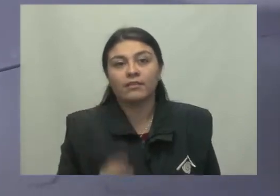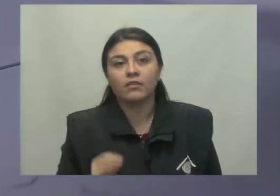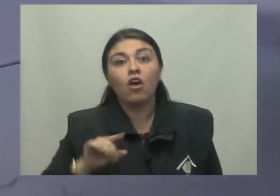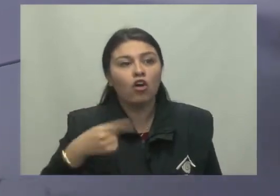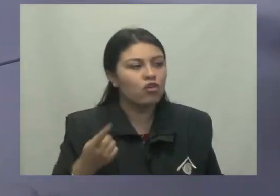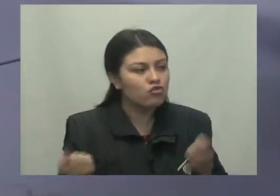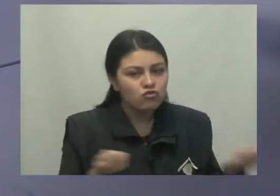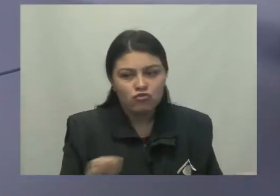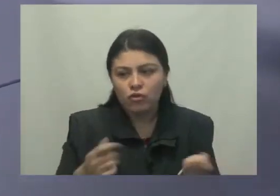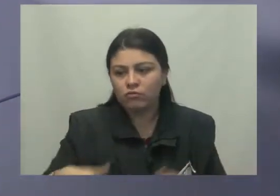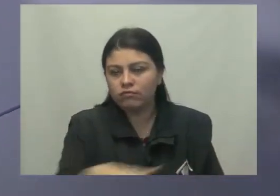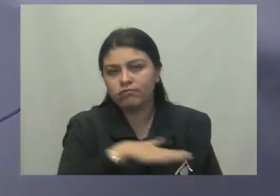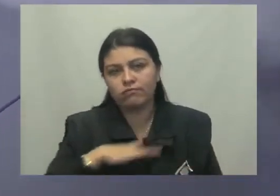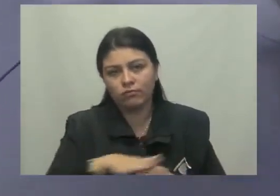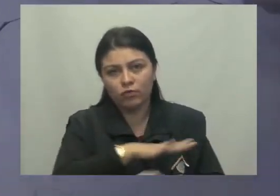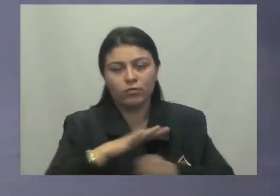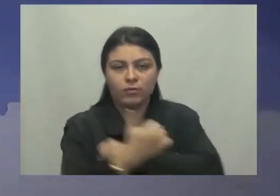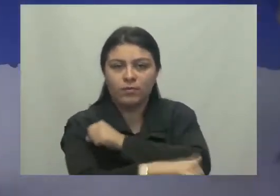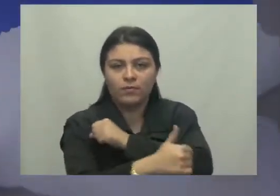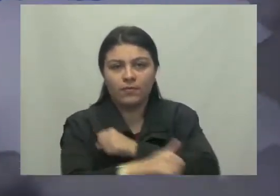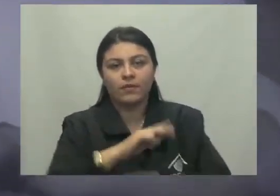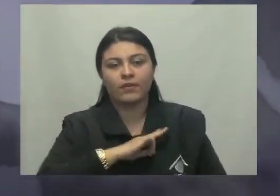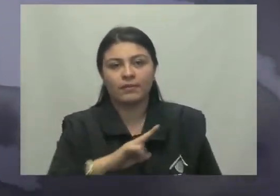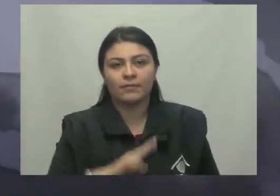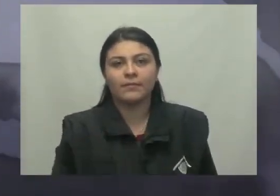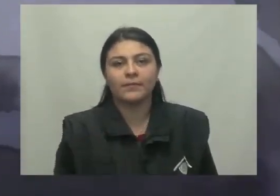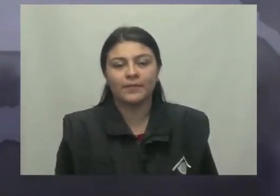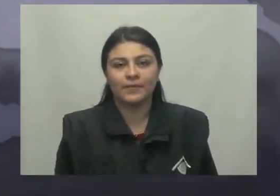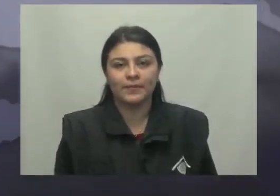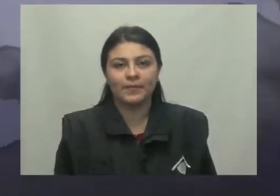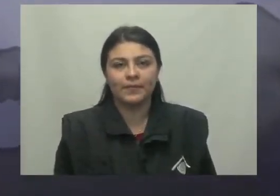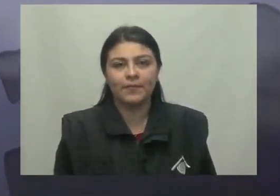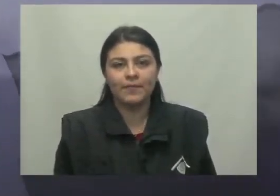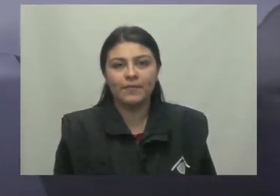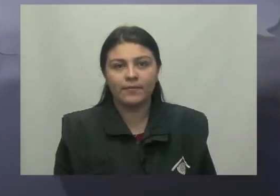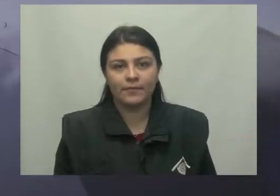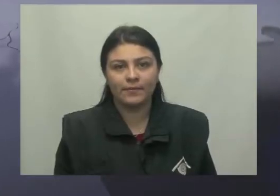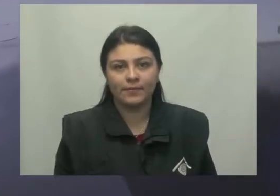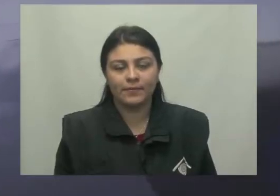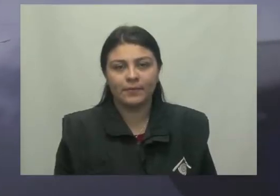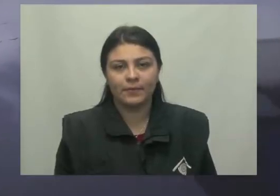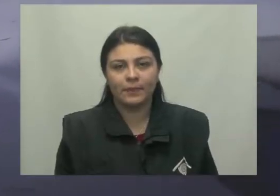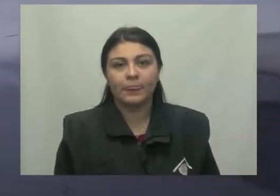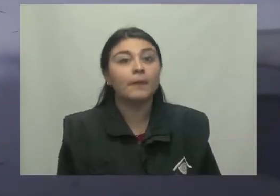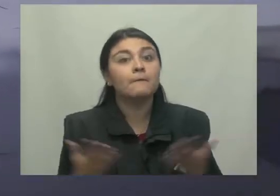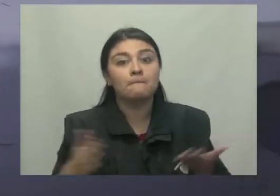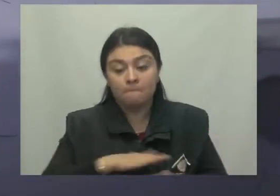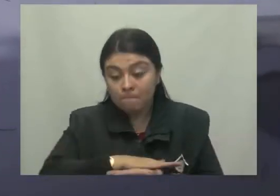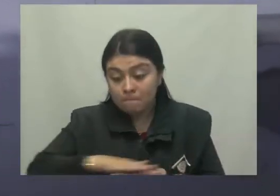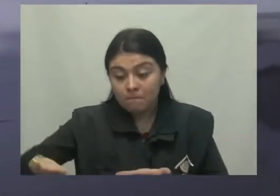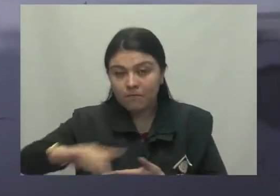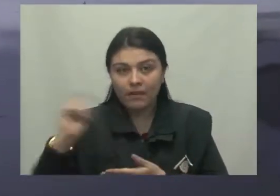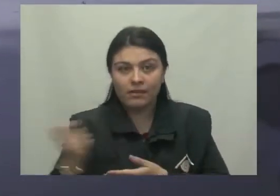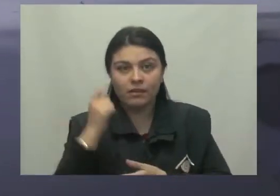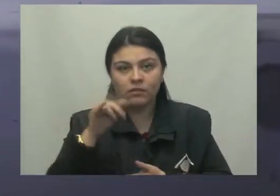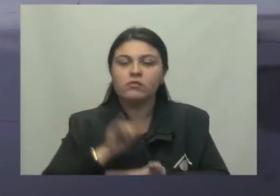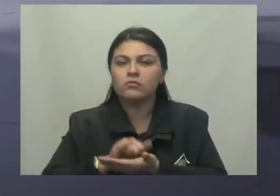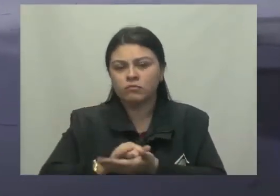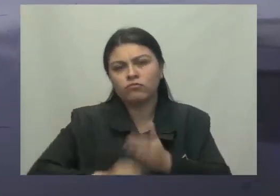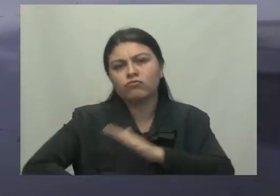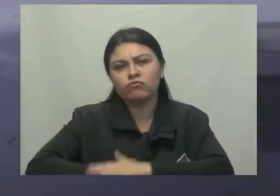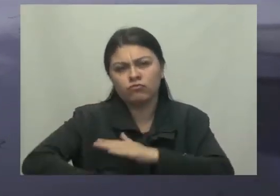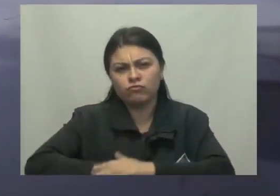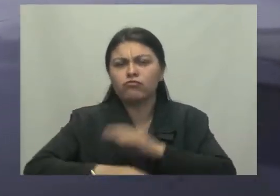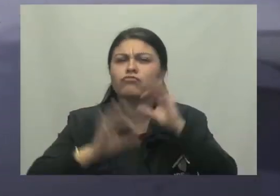sectorizadas de Cundinamarca, Boyacá y Valle del Cauca Música Hacia los llanos orientales prevalecerán las condiciones de